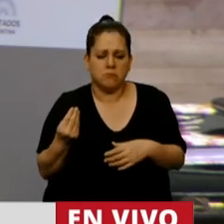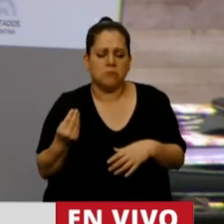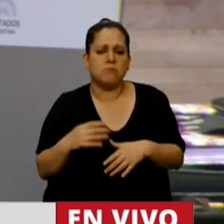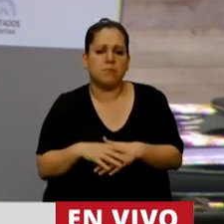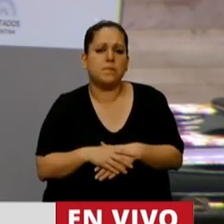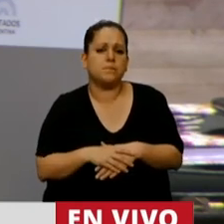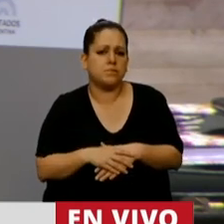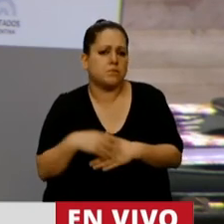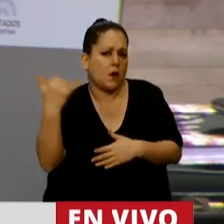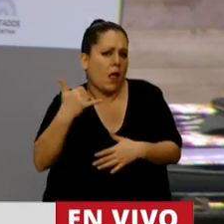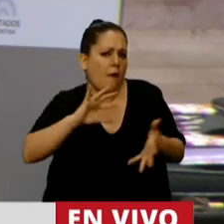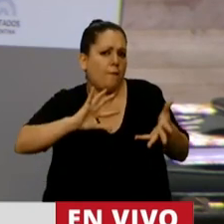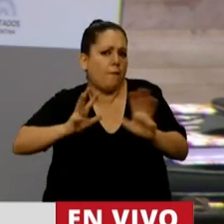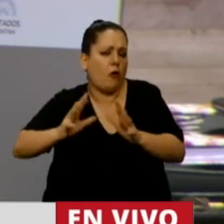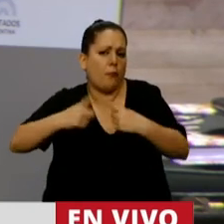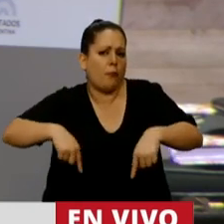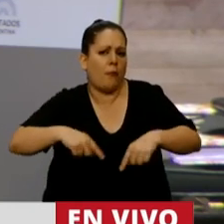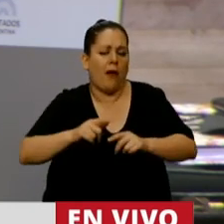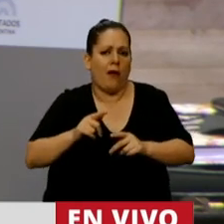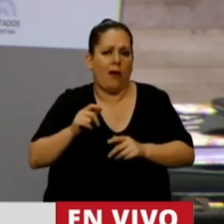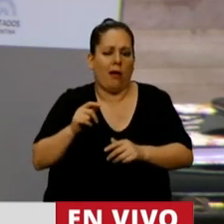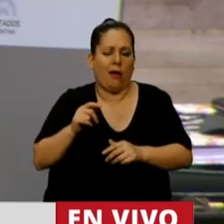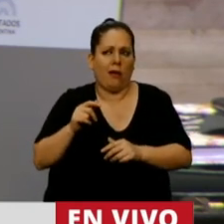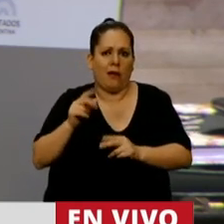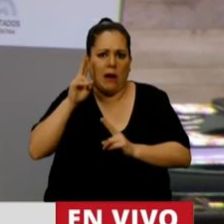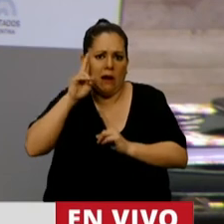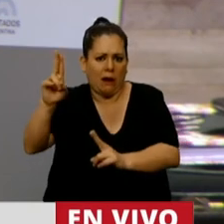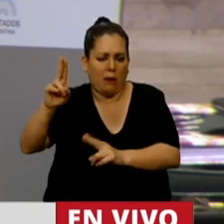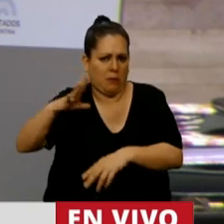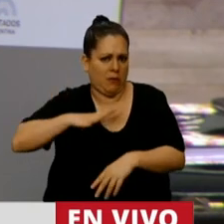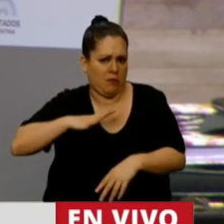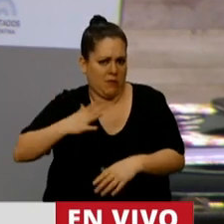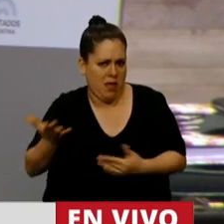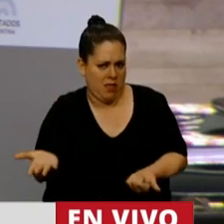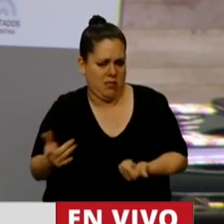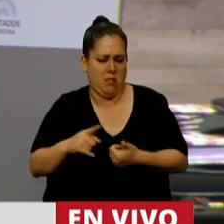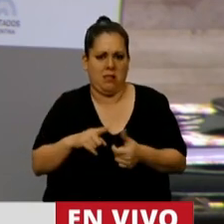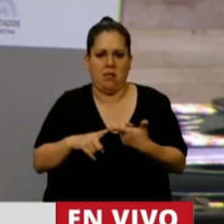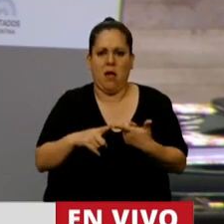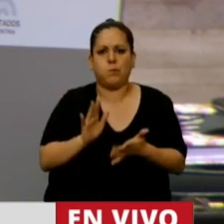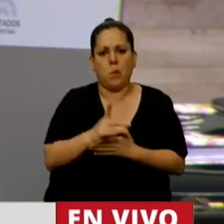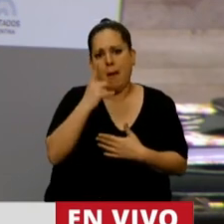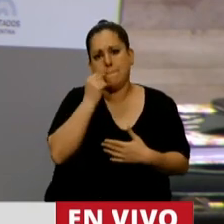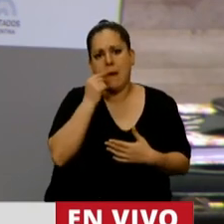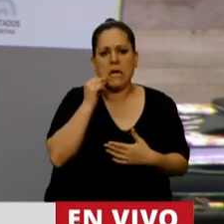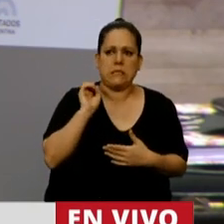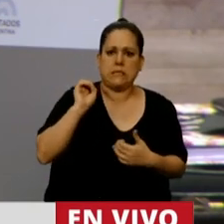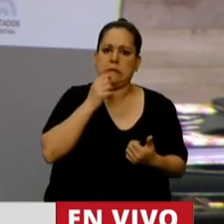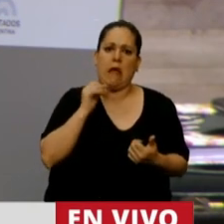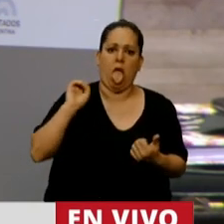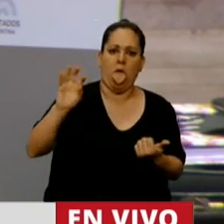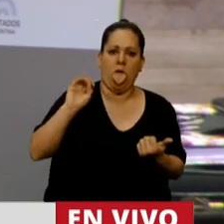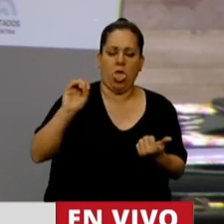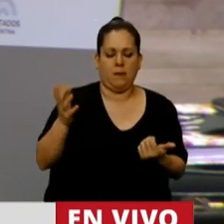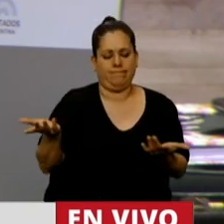maneras de referirse a ella con muy poco respeto, desde un lugar muy machista, porque eso va de la mano,